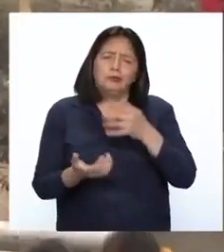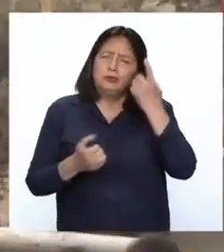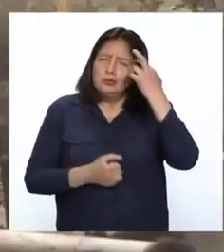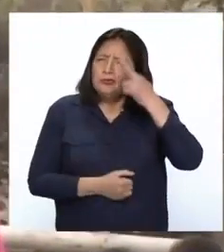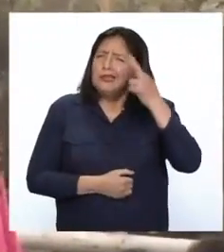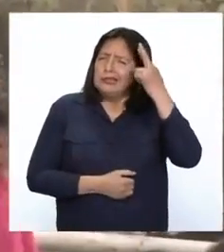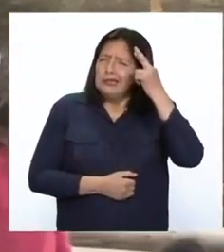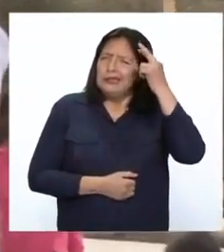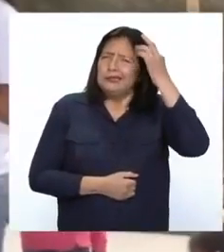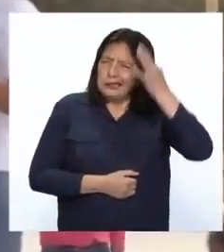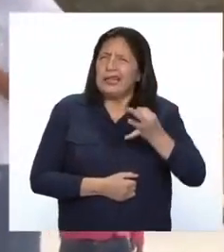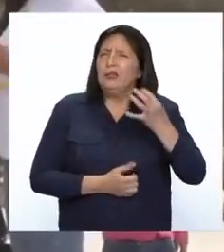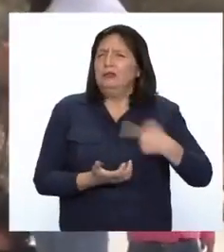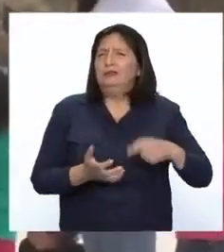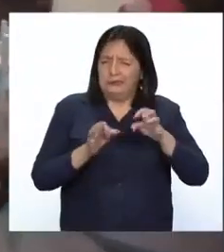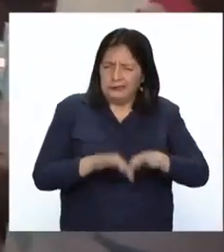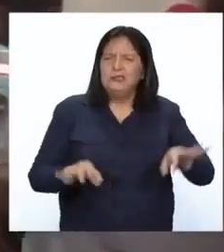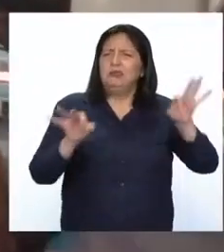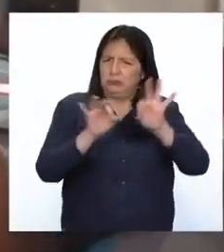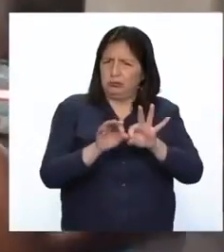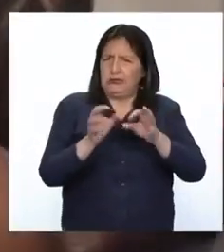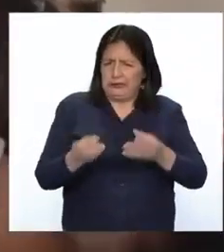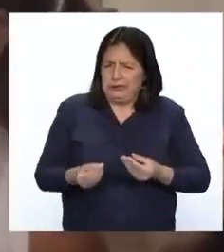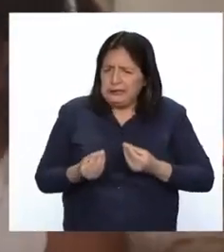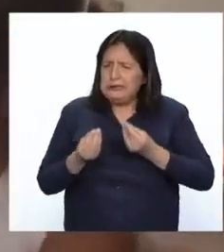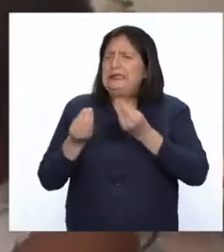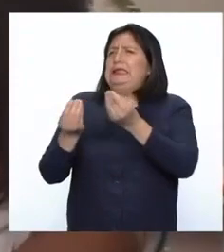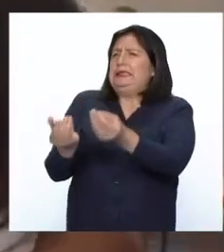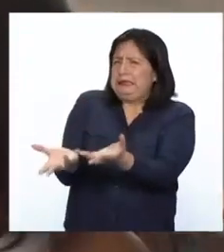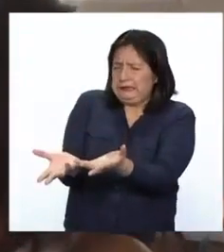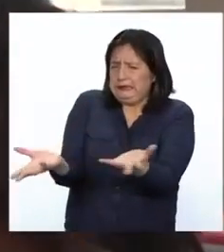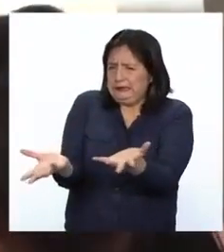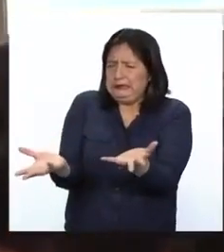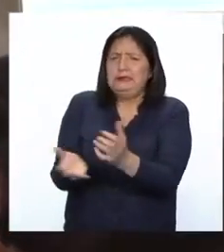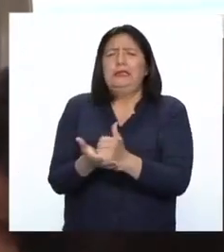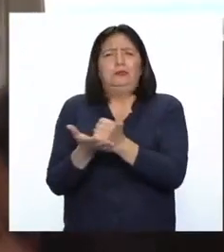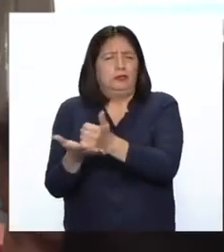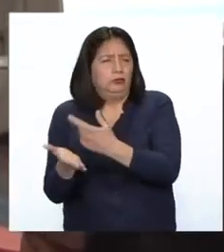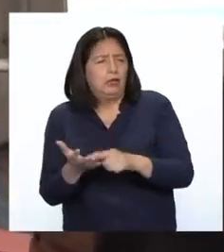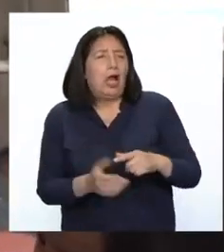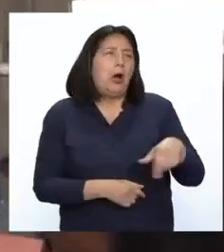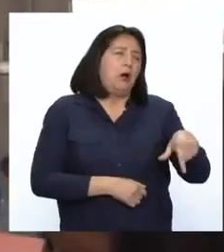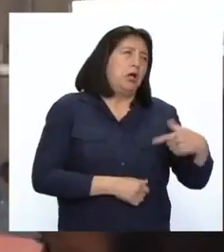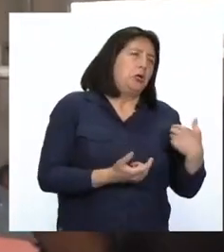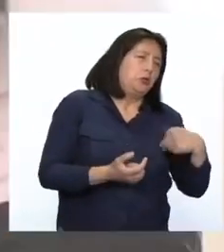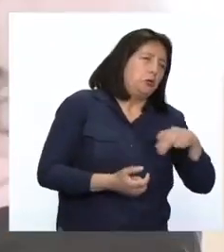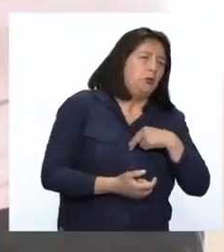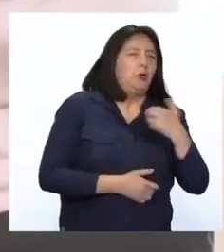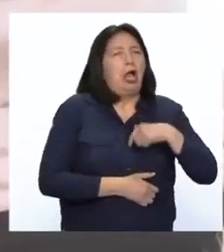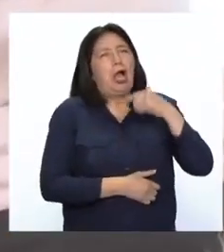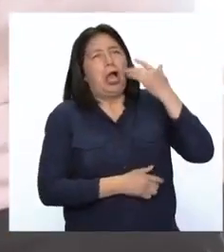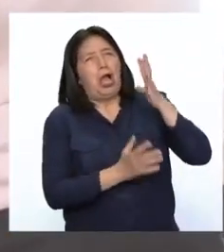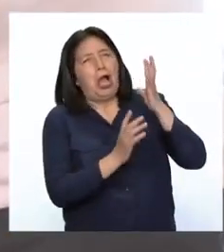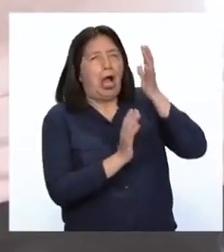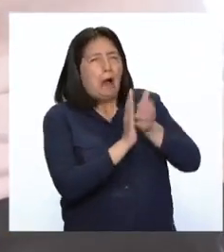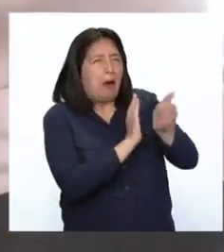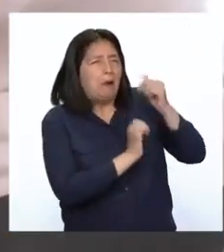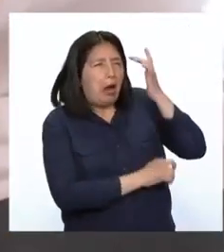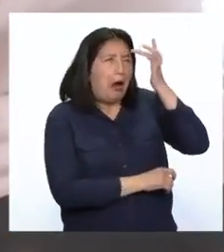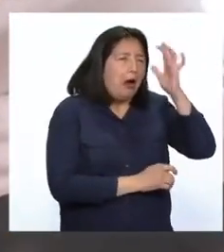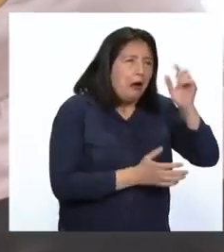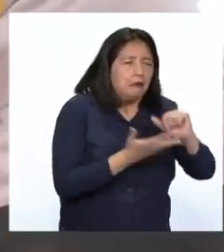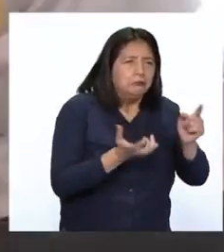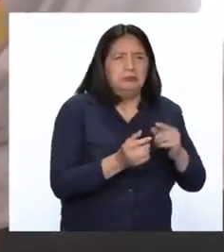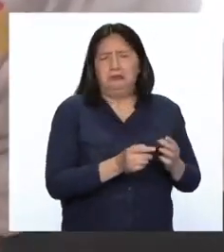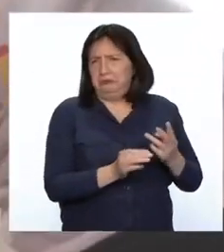importante poder brindar esto. No seremos muchos unos genios dentro de nuestras materias, pero creo que con el poco